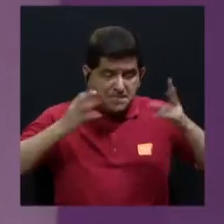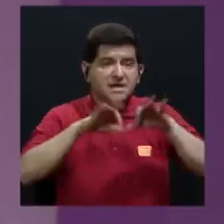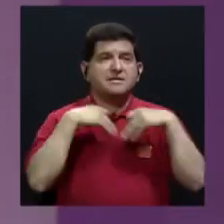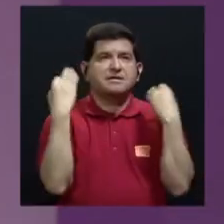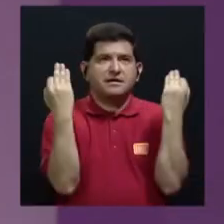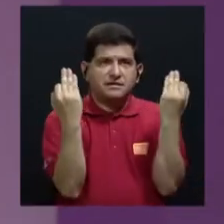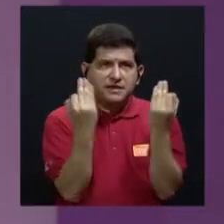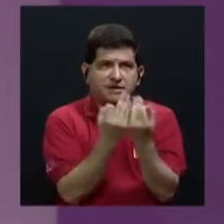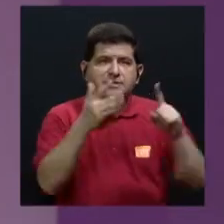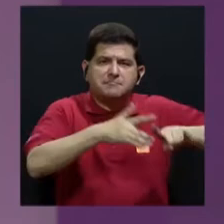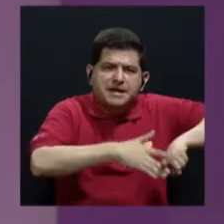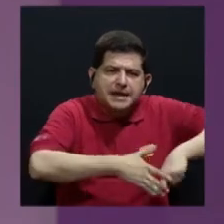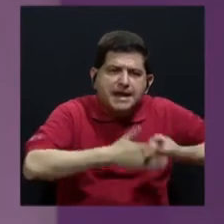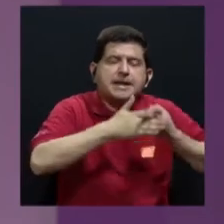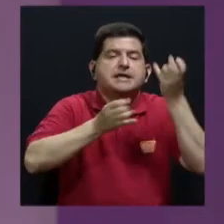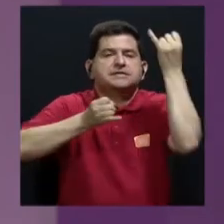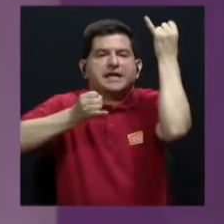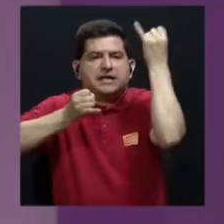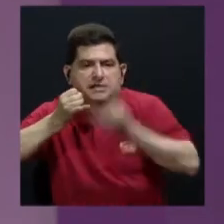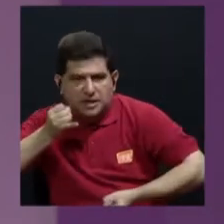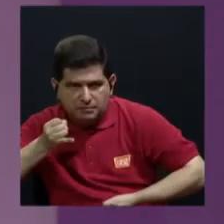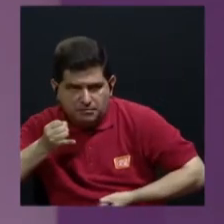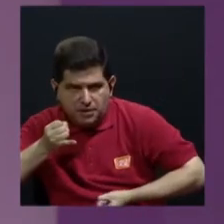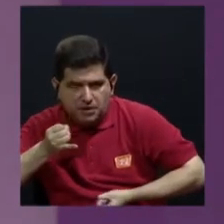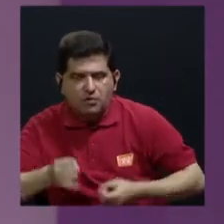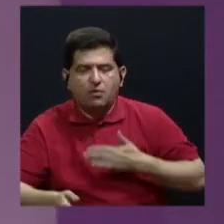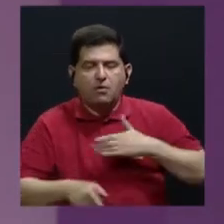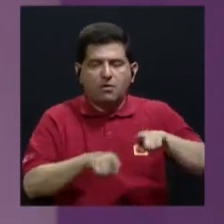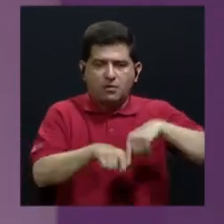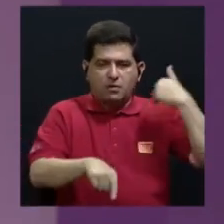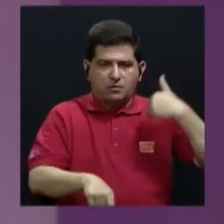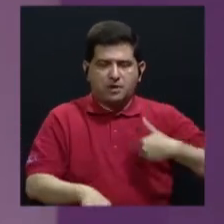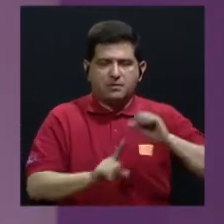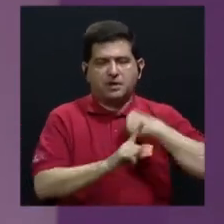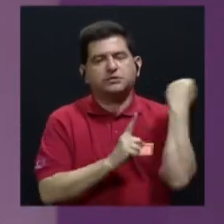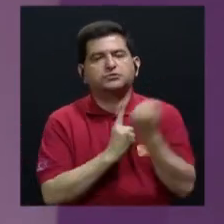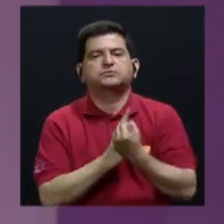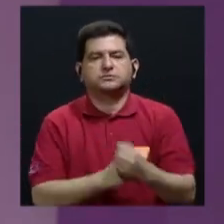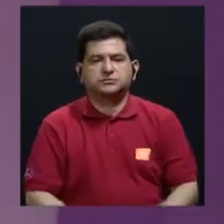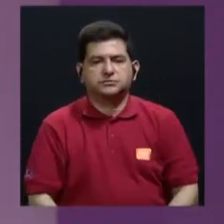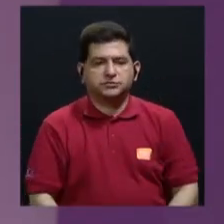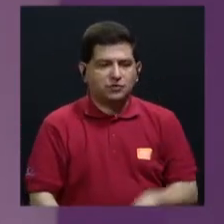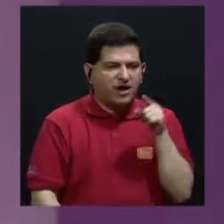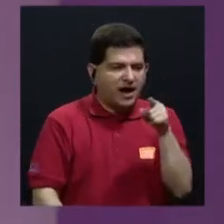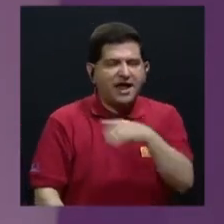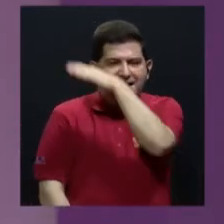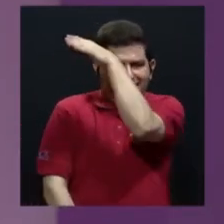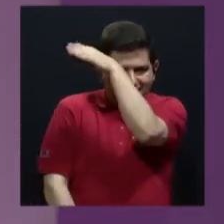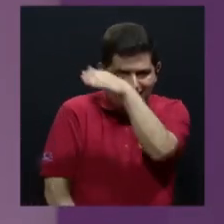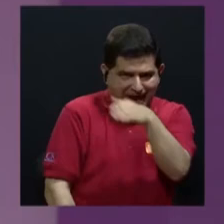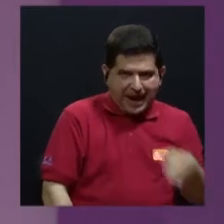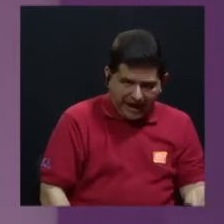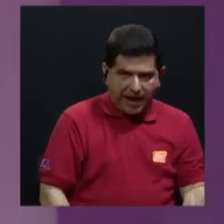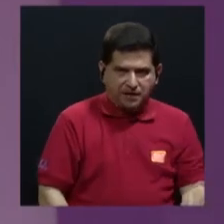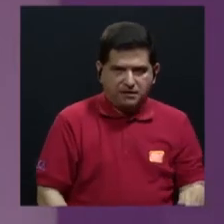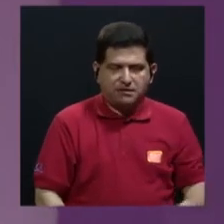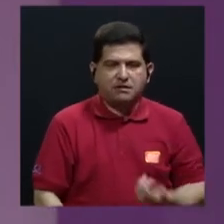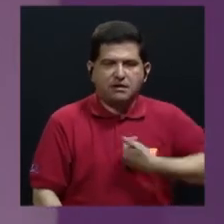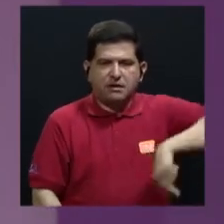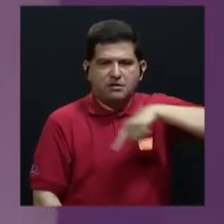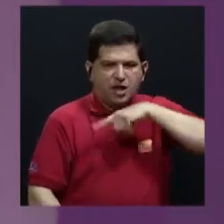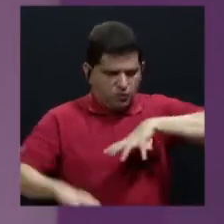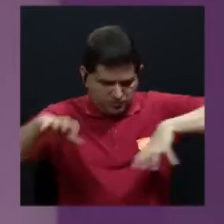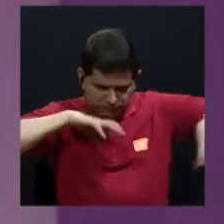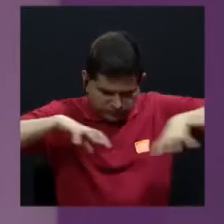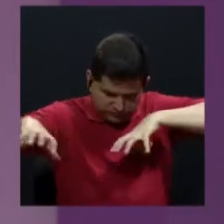familia comienza y termina con mi hermano. Él es el eje de nuestras